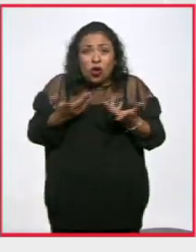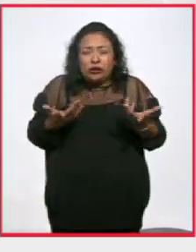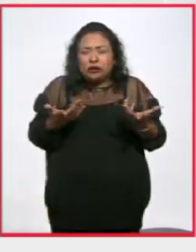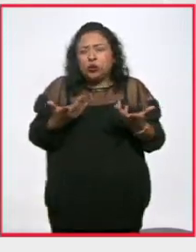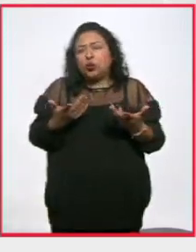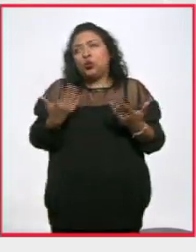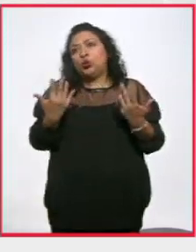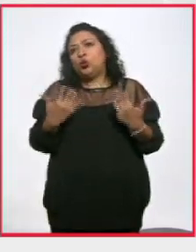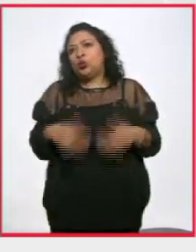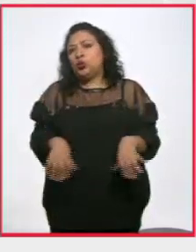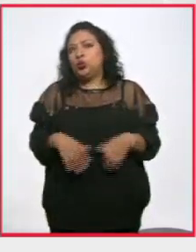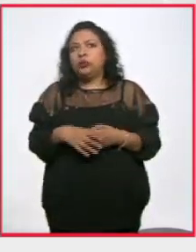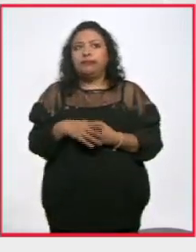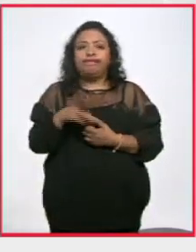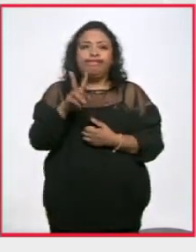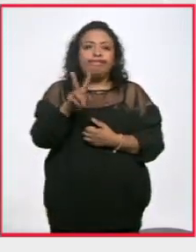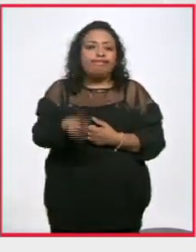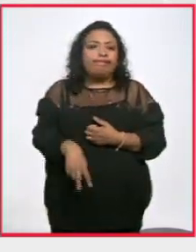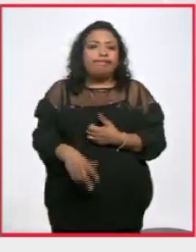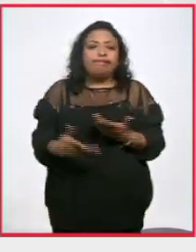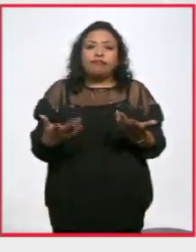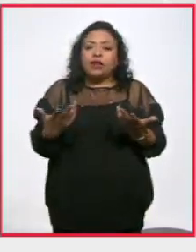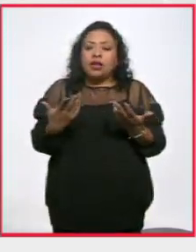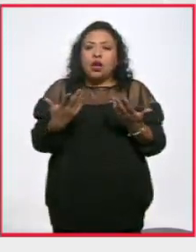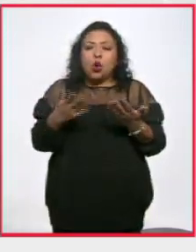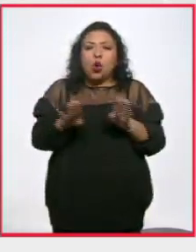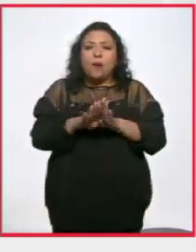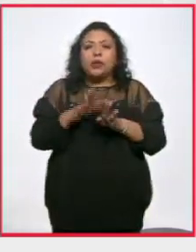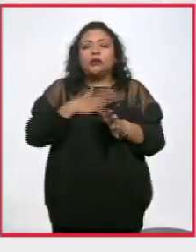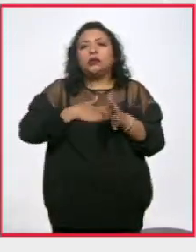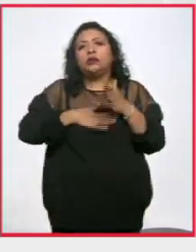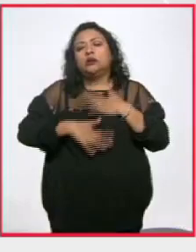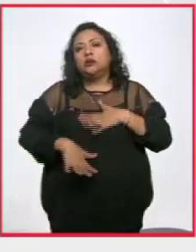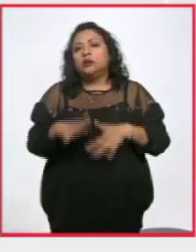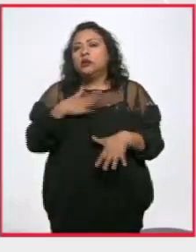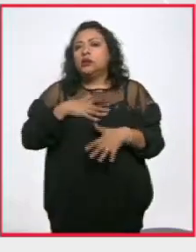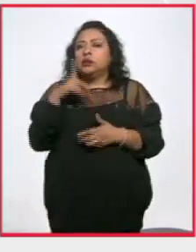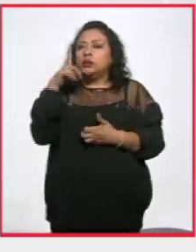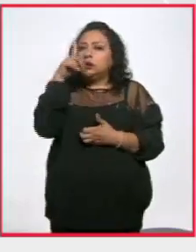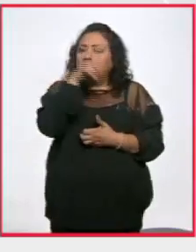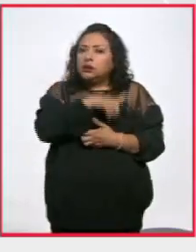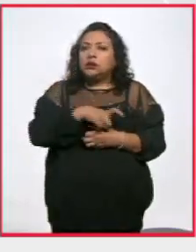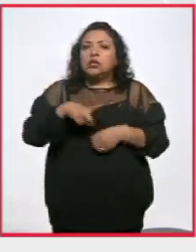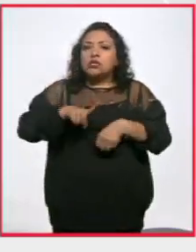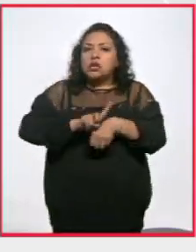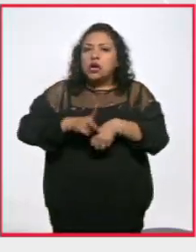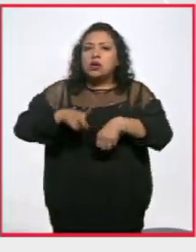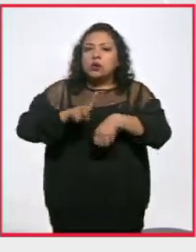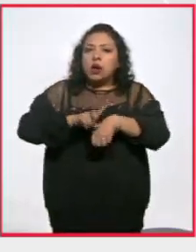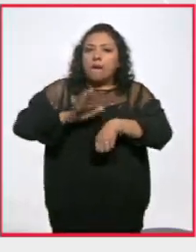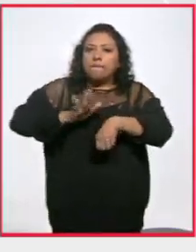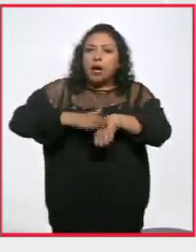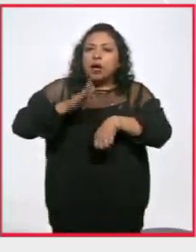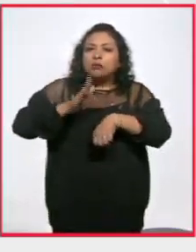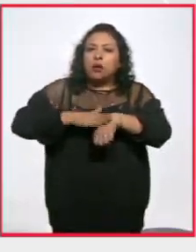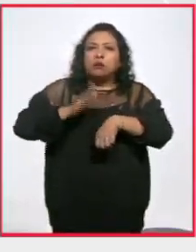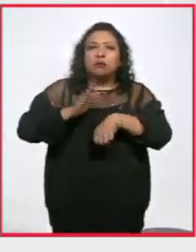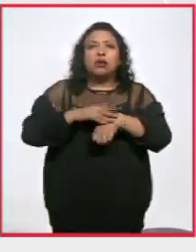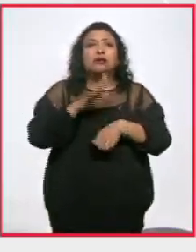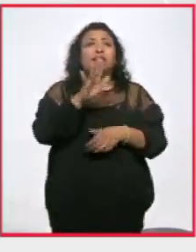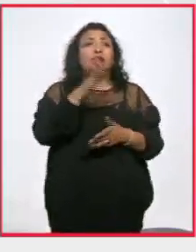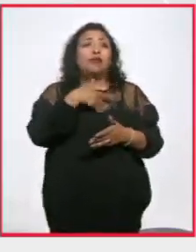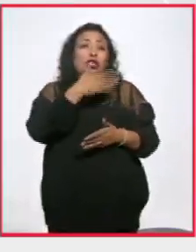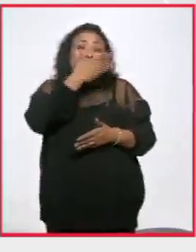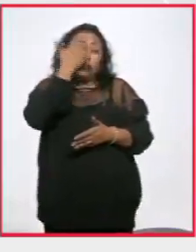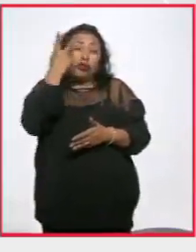pues, un desgaste exponencial que cada día va aumentando. Pues no sé si pudiera